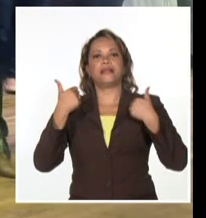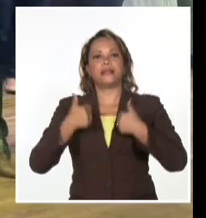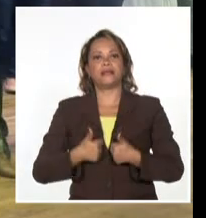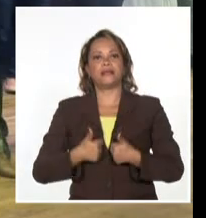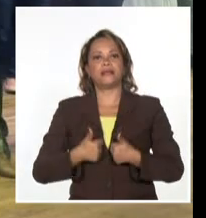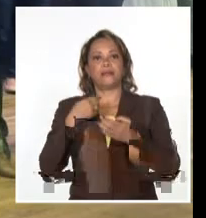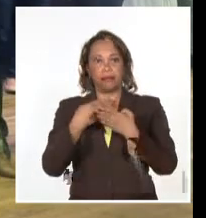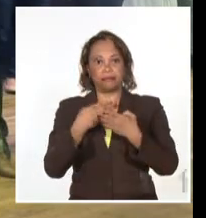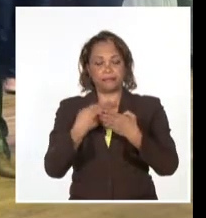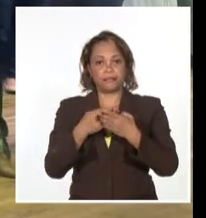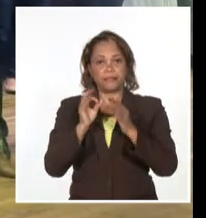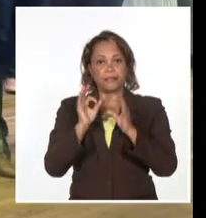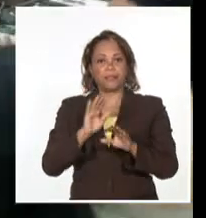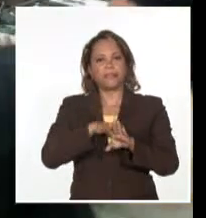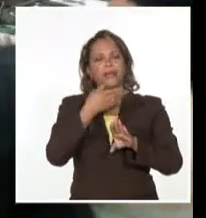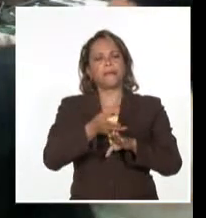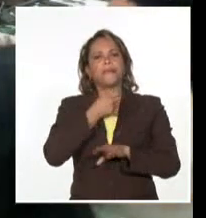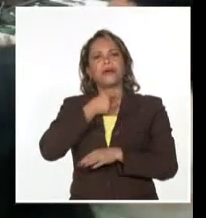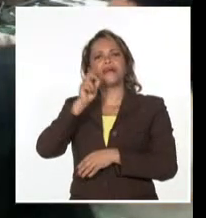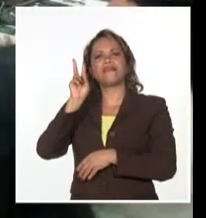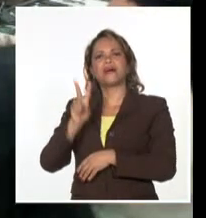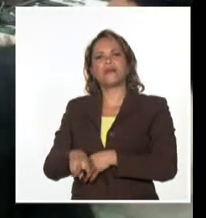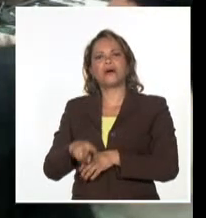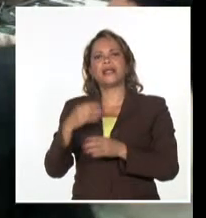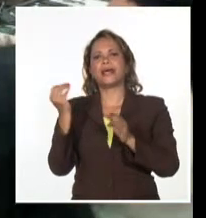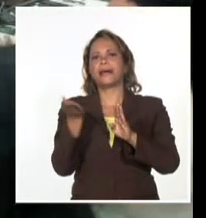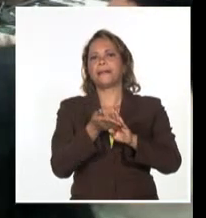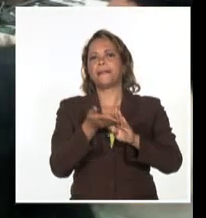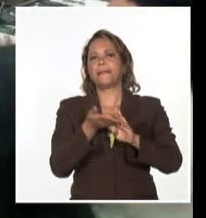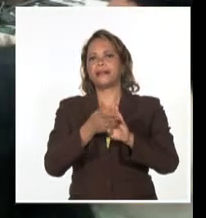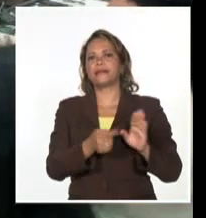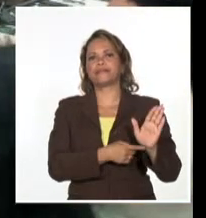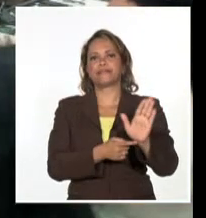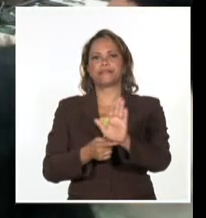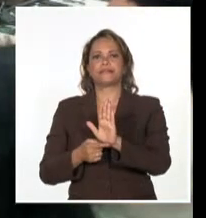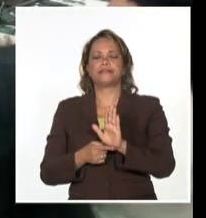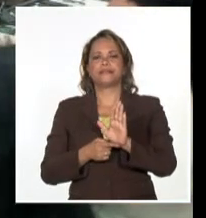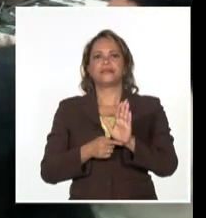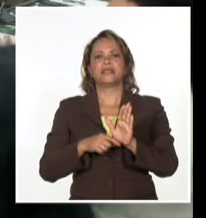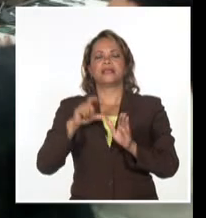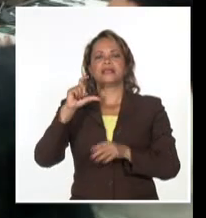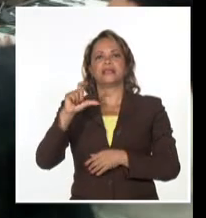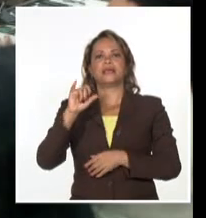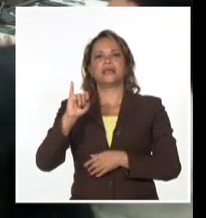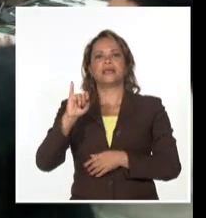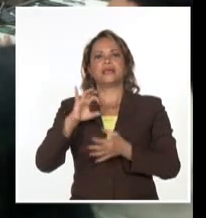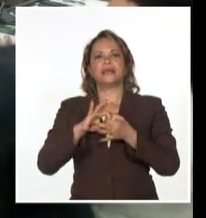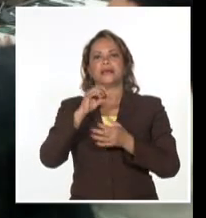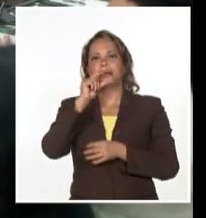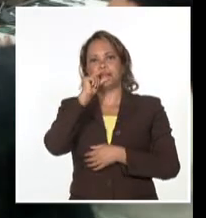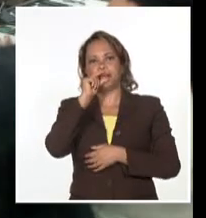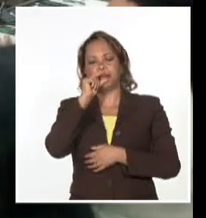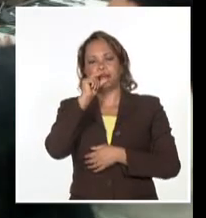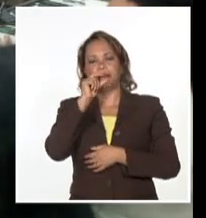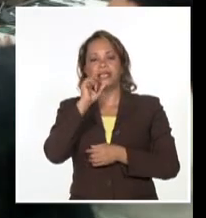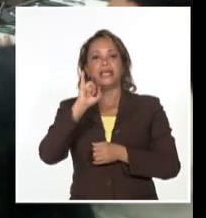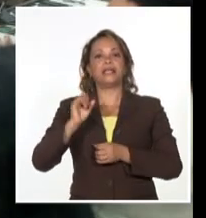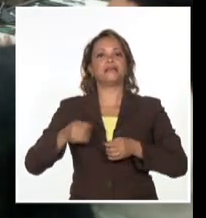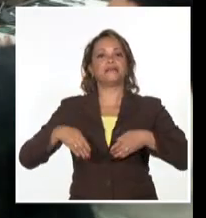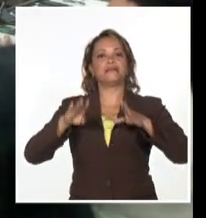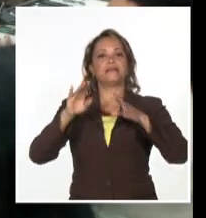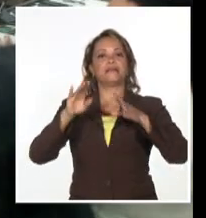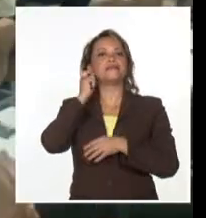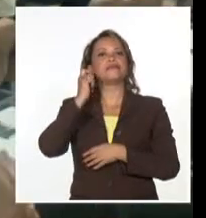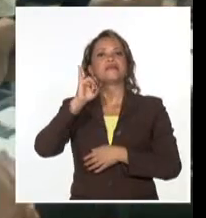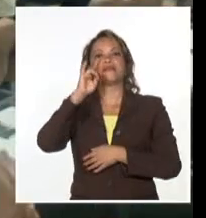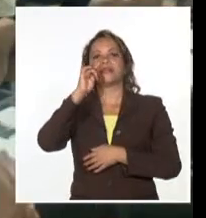esa institución, luego de la evaluación del expediente presentado por el CIGB y el Instituto Finlay de Vacunas, se considera